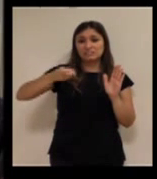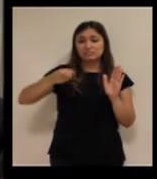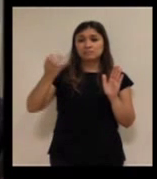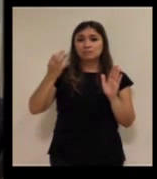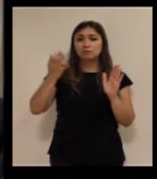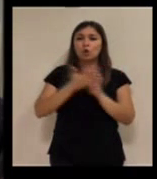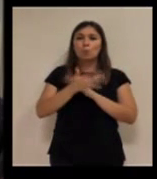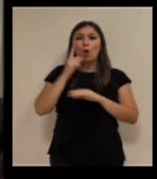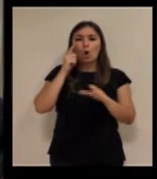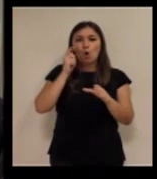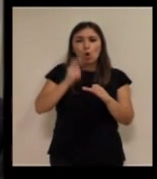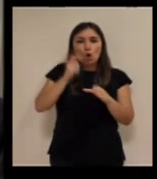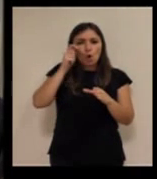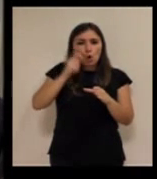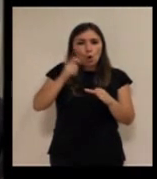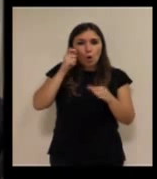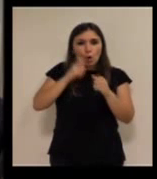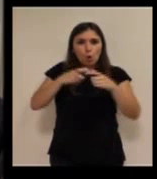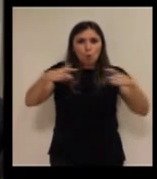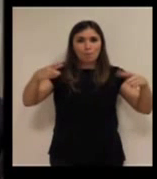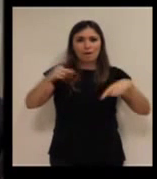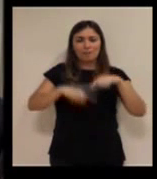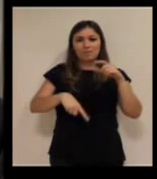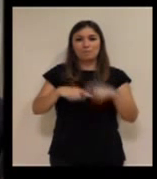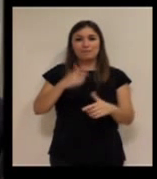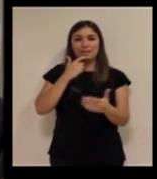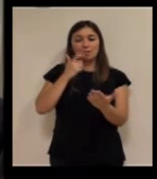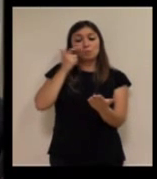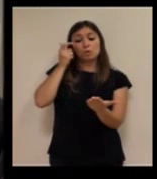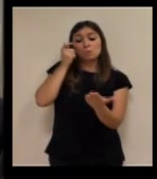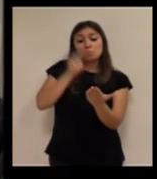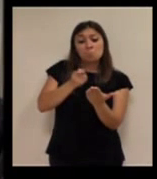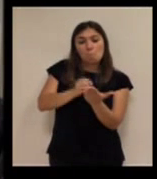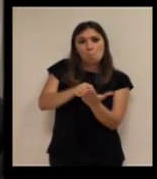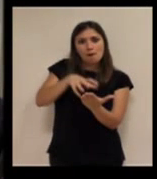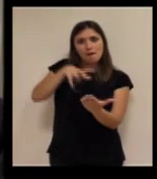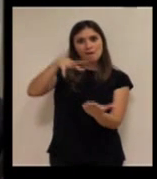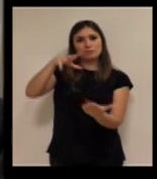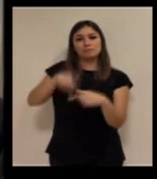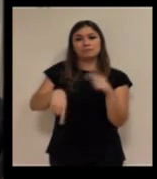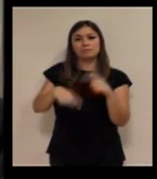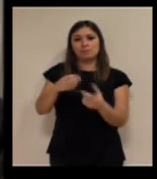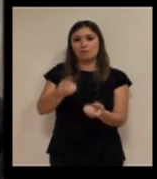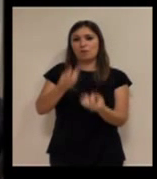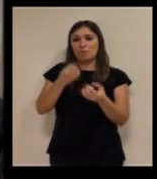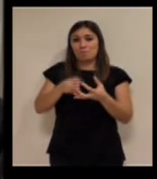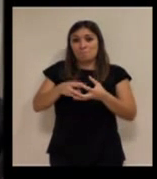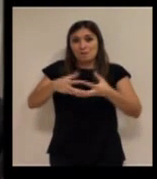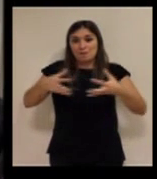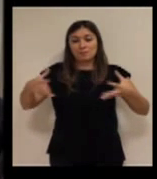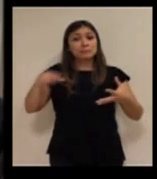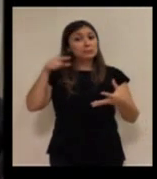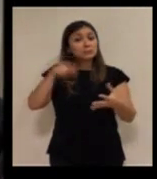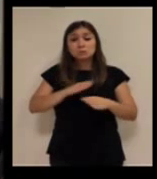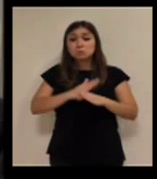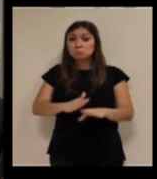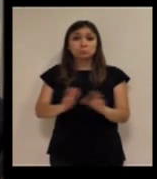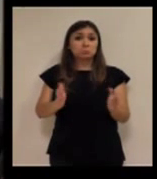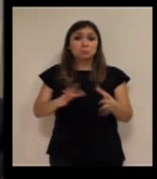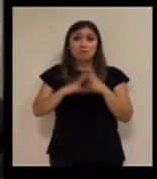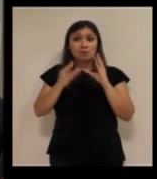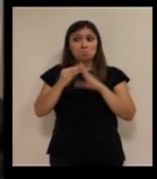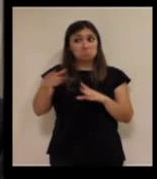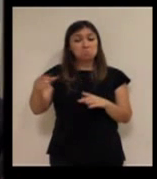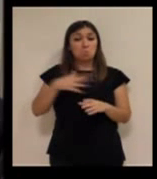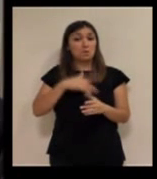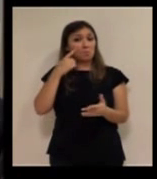Zunteps que lo que hacen es un efecto lupa en la propia pantalla del operador de teleasistencia y aumentan la información y simplemente